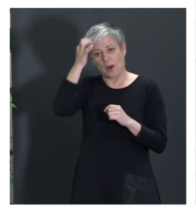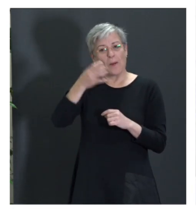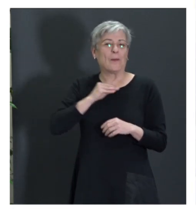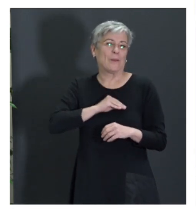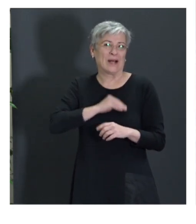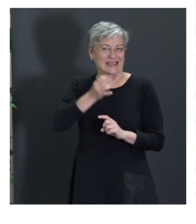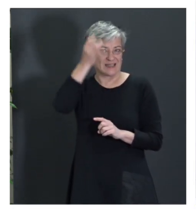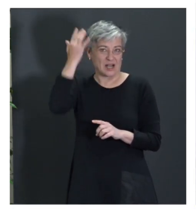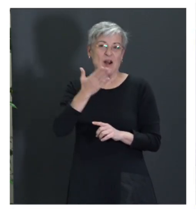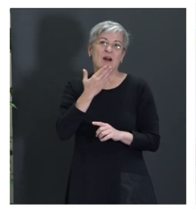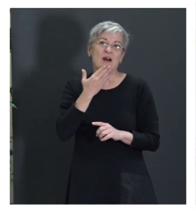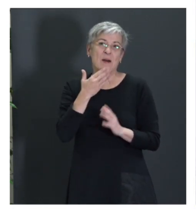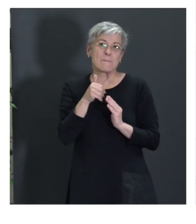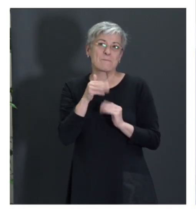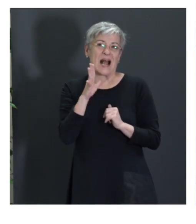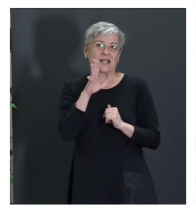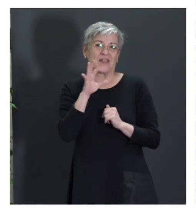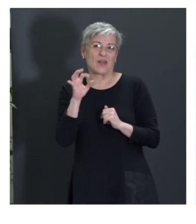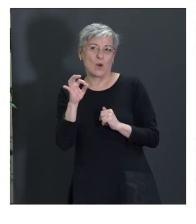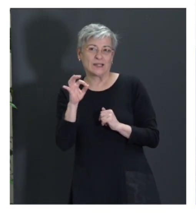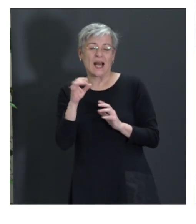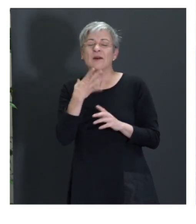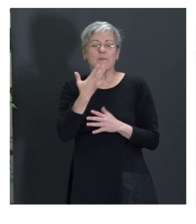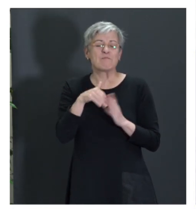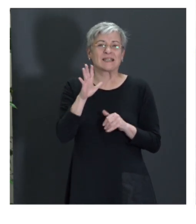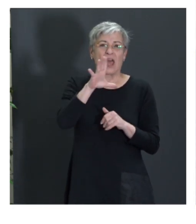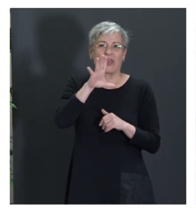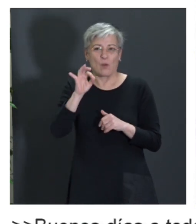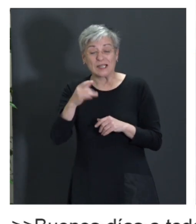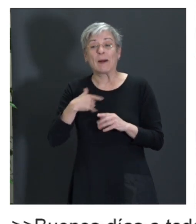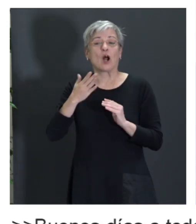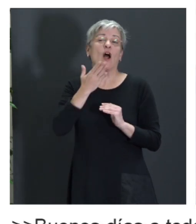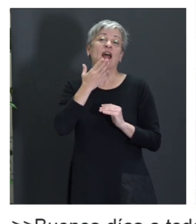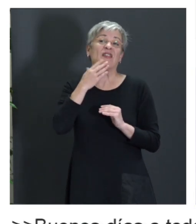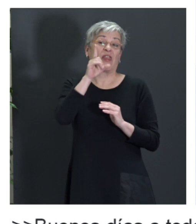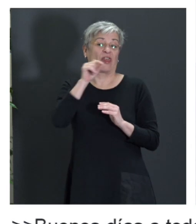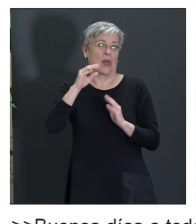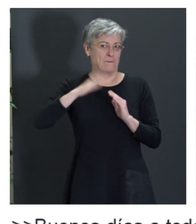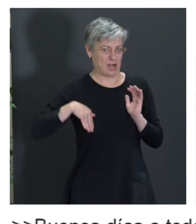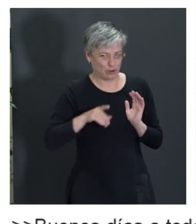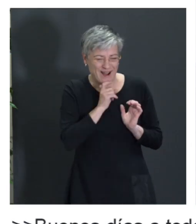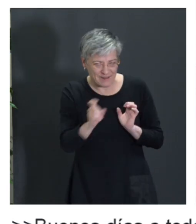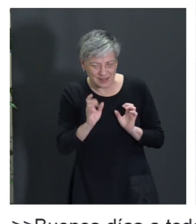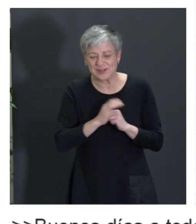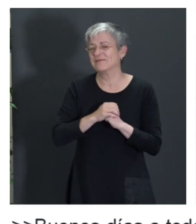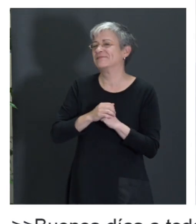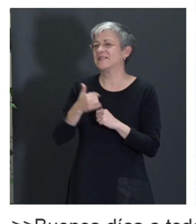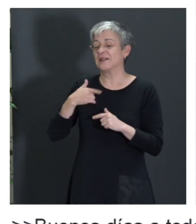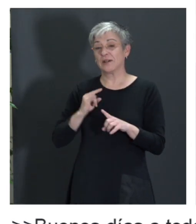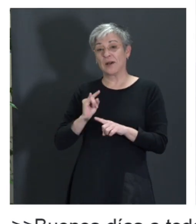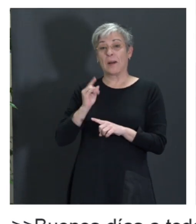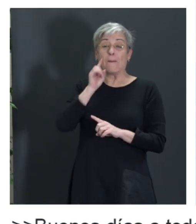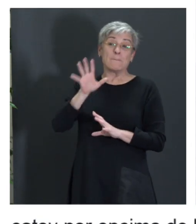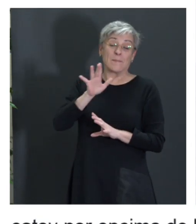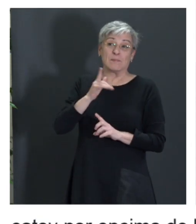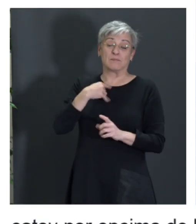o sea, estoy por encima de los 50 y por debajo de los 100, ¿no?, de momento. Me han dicho que mis colegas, además, me parezco más alta de